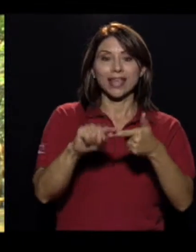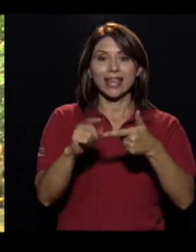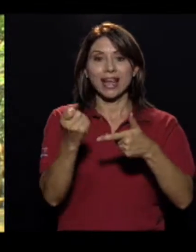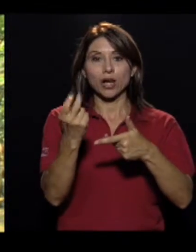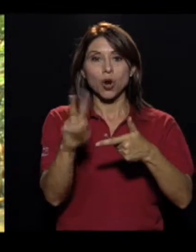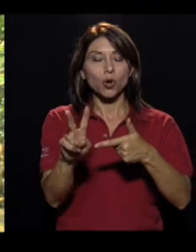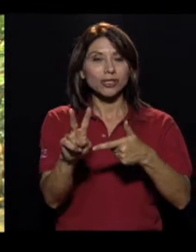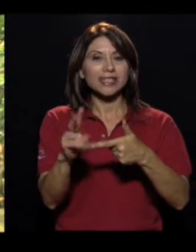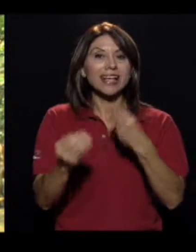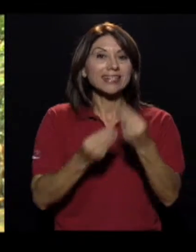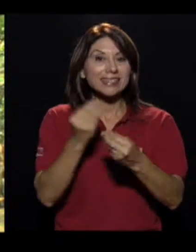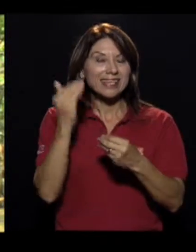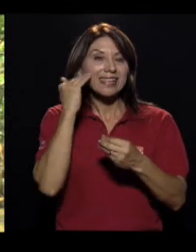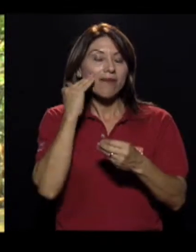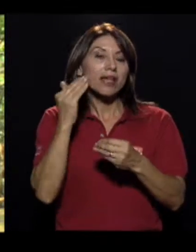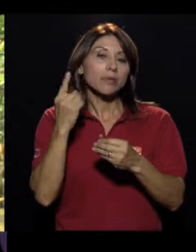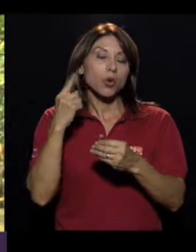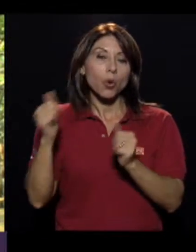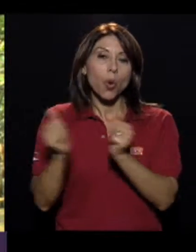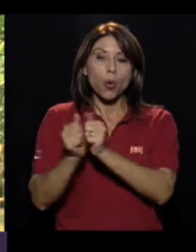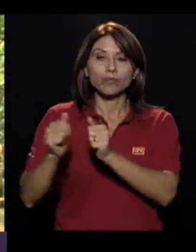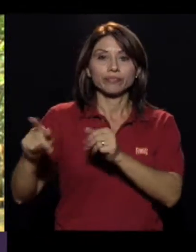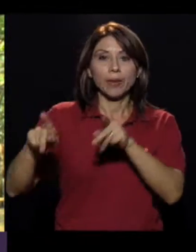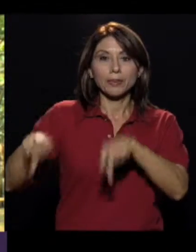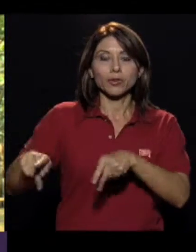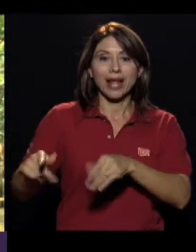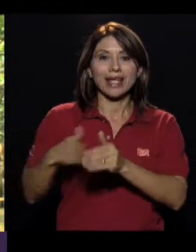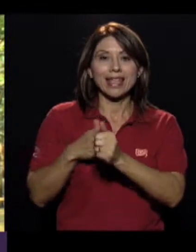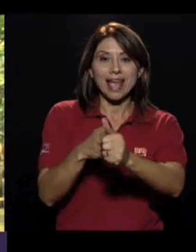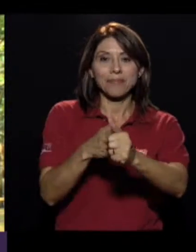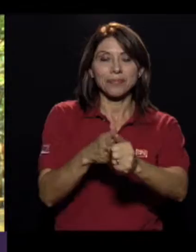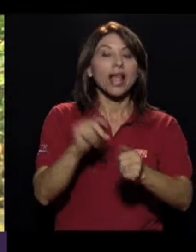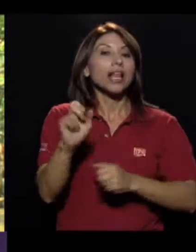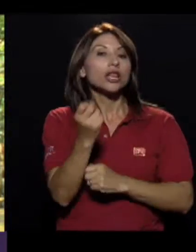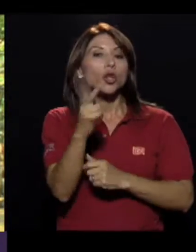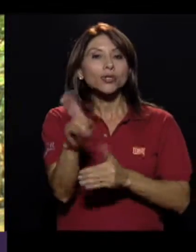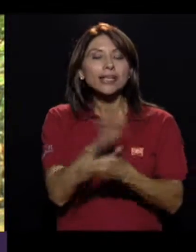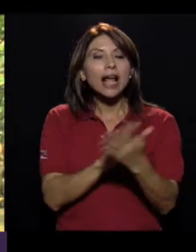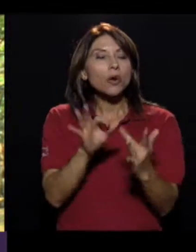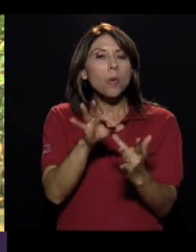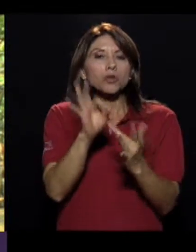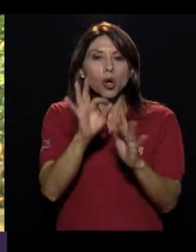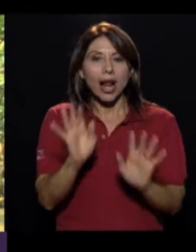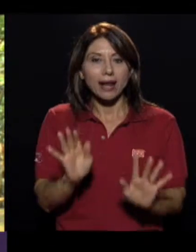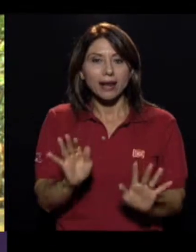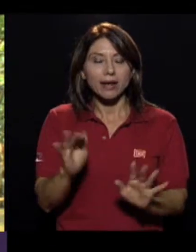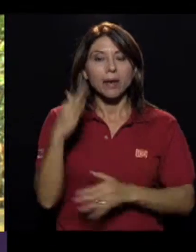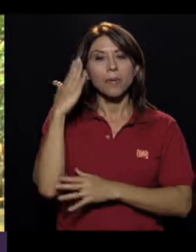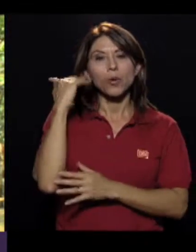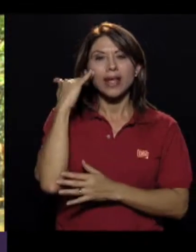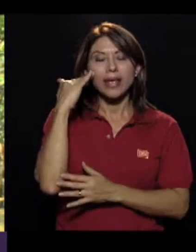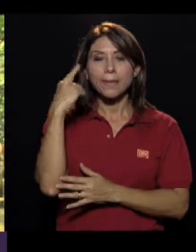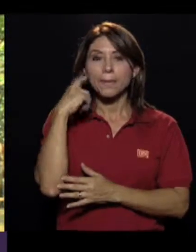determinan por el uso del guía. El 12 es opcional, ¿por qué? Porque es una persona que tiene algún